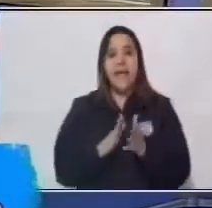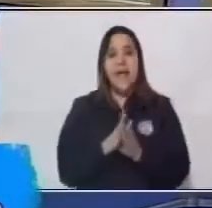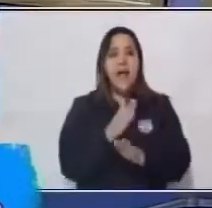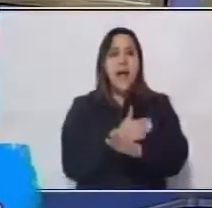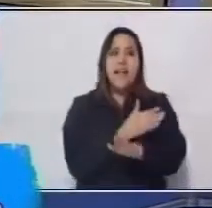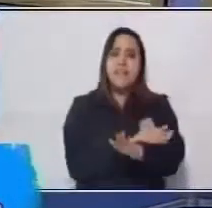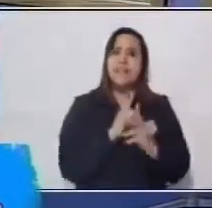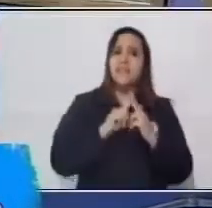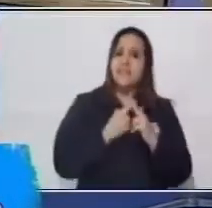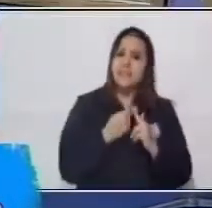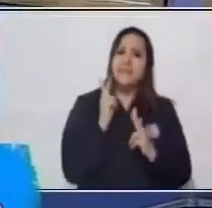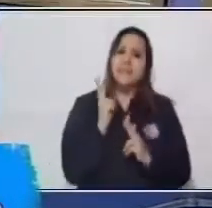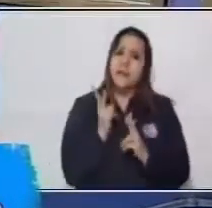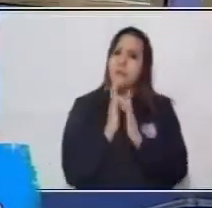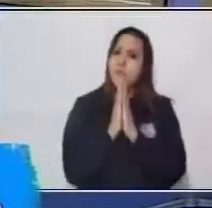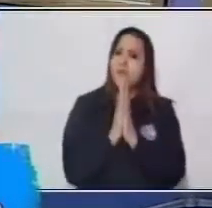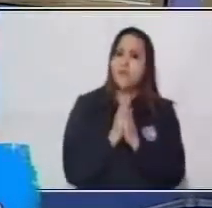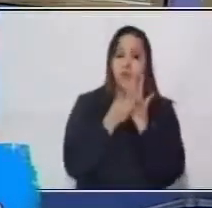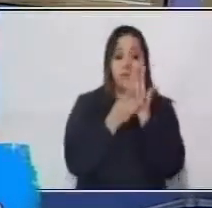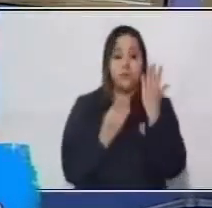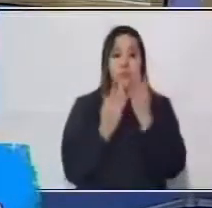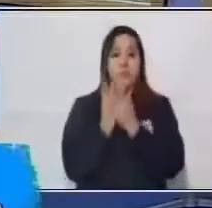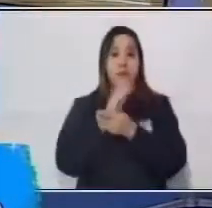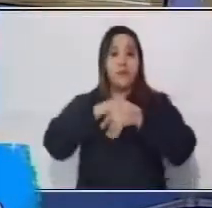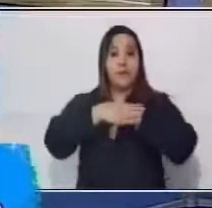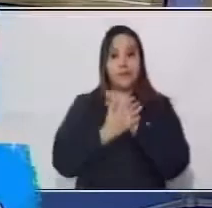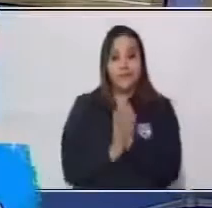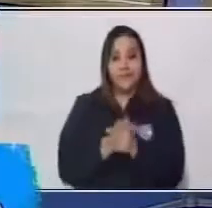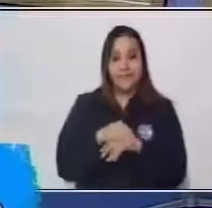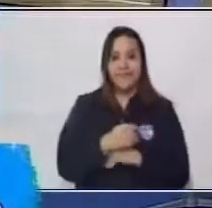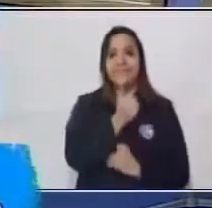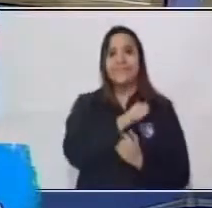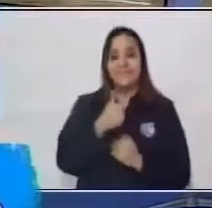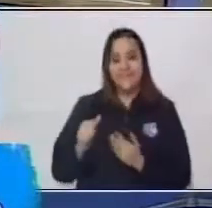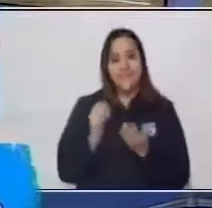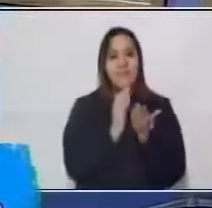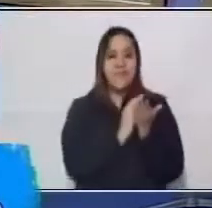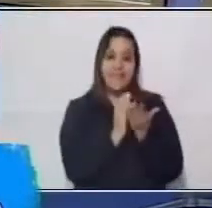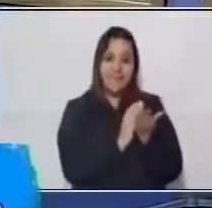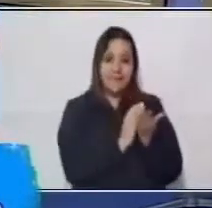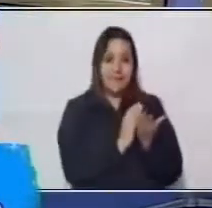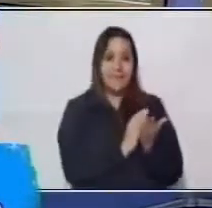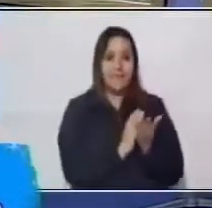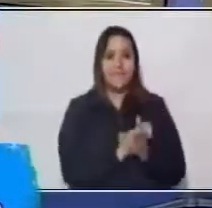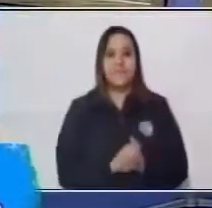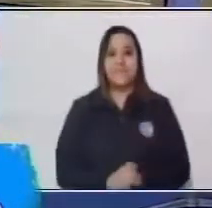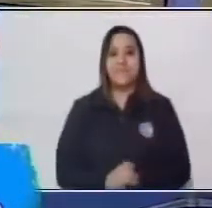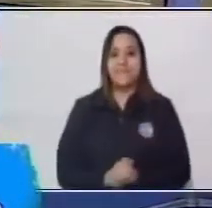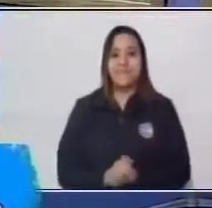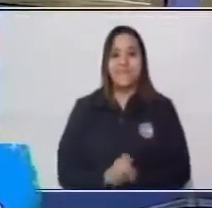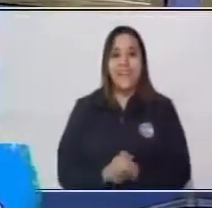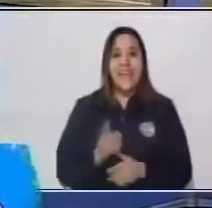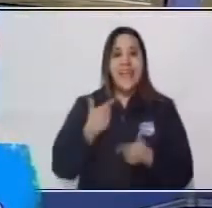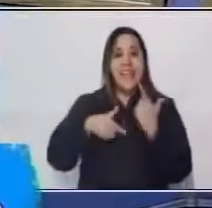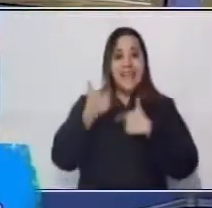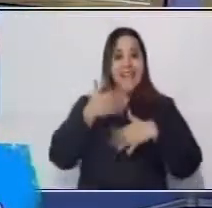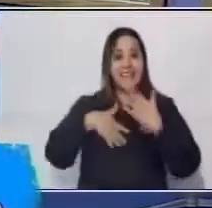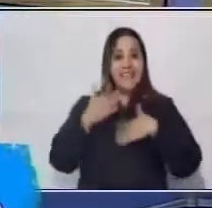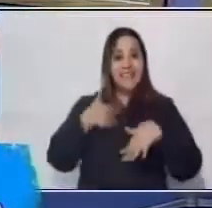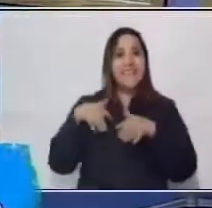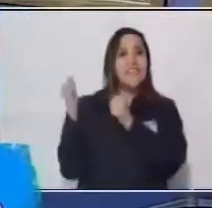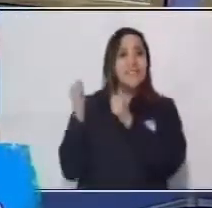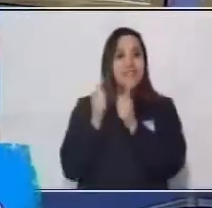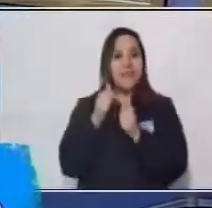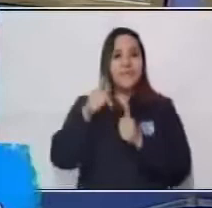recomiendo que laves bien tus manos constantemente con agua y jabón. En Lengua de Señas nos